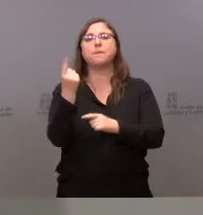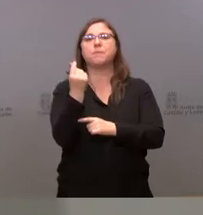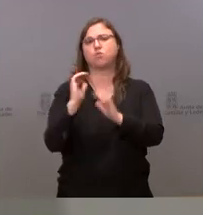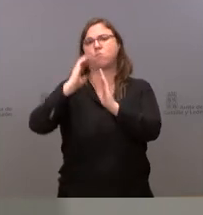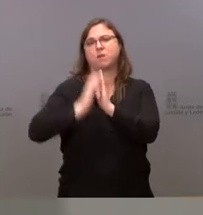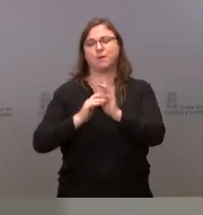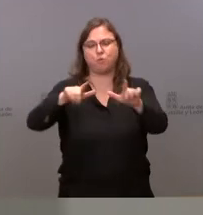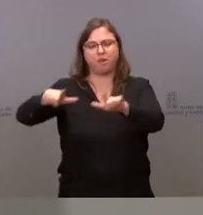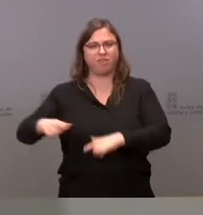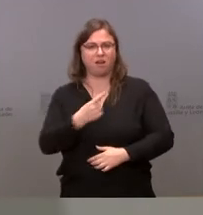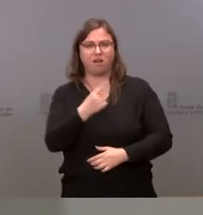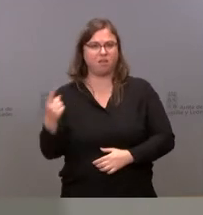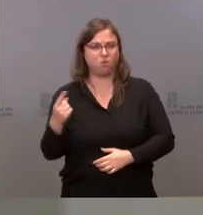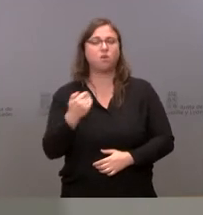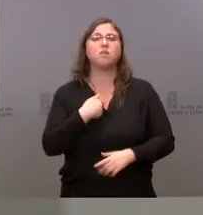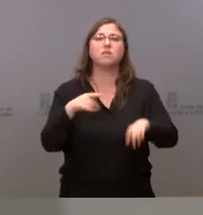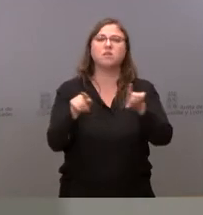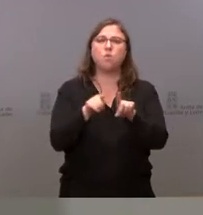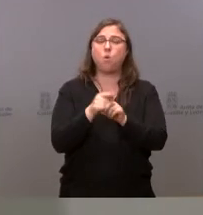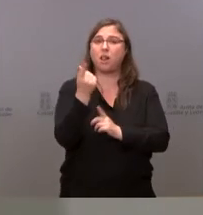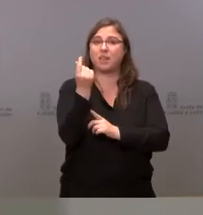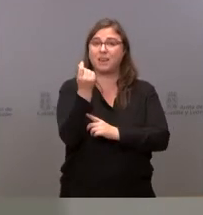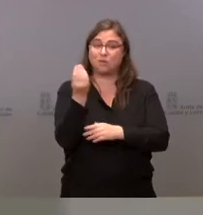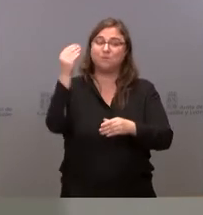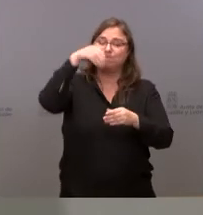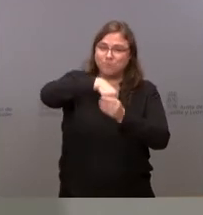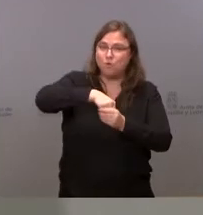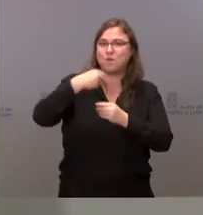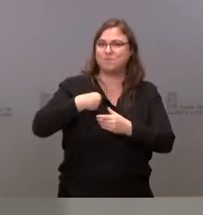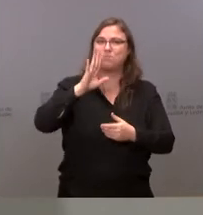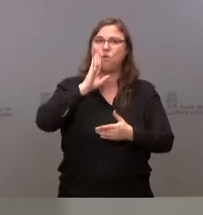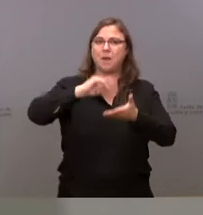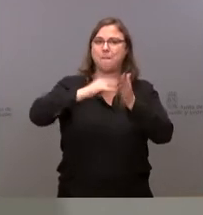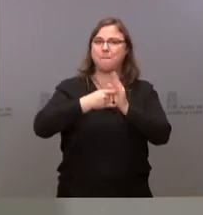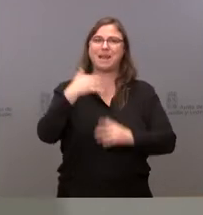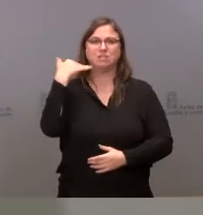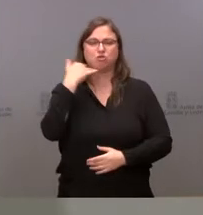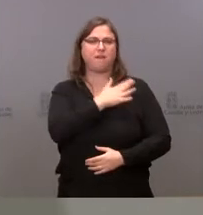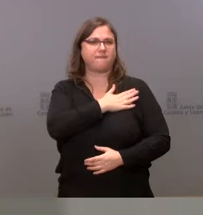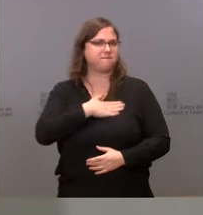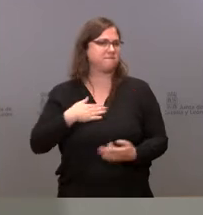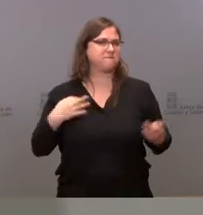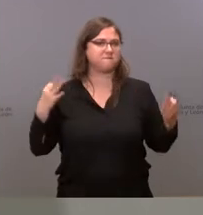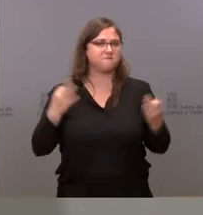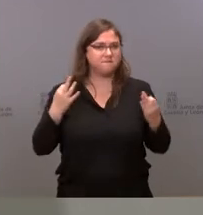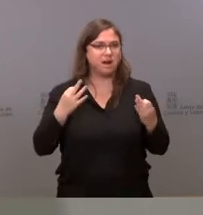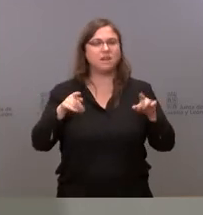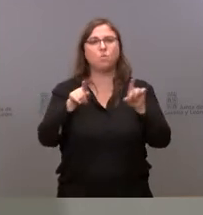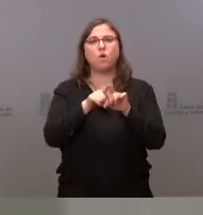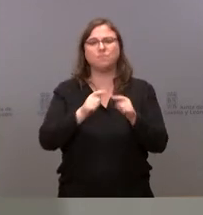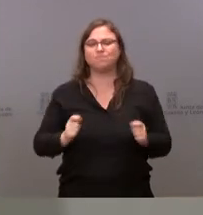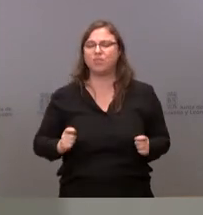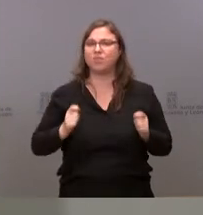Es una cantidad incluida en el Plan Soria. Y lo que se trata es de favorecer